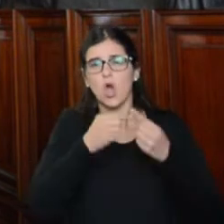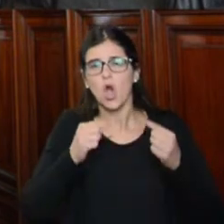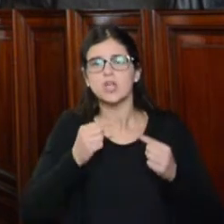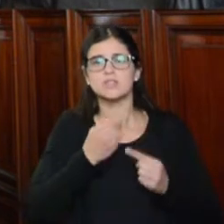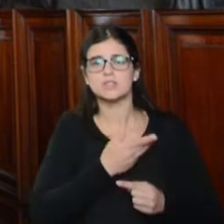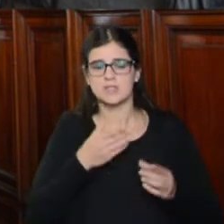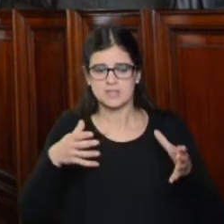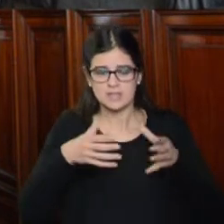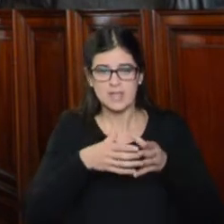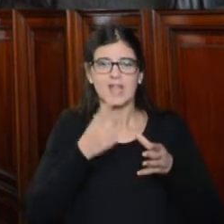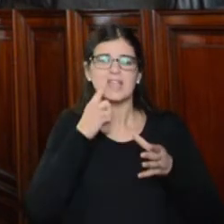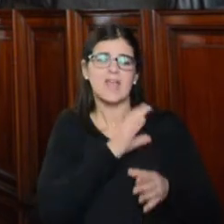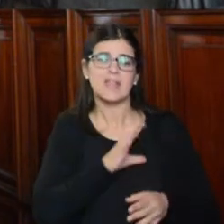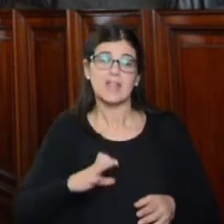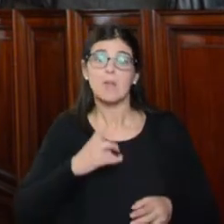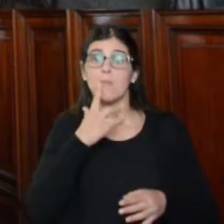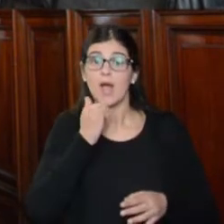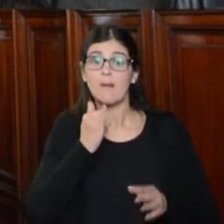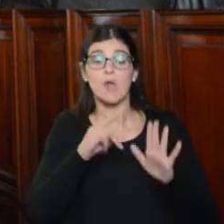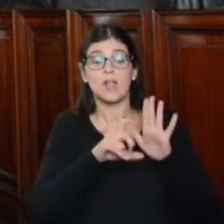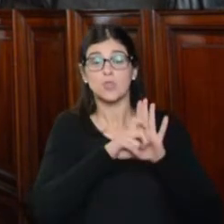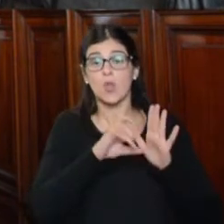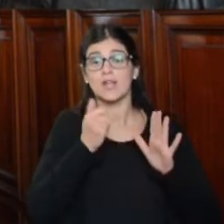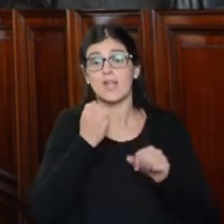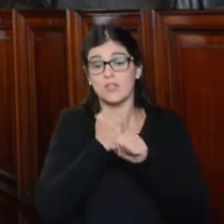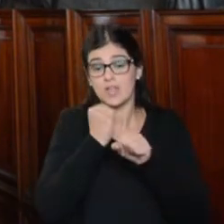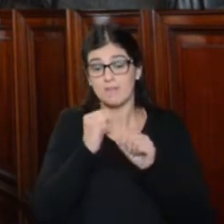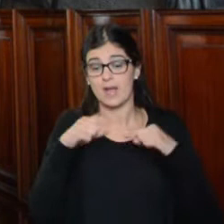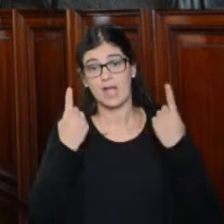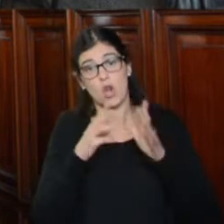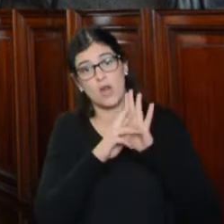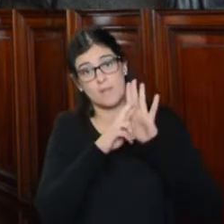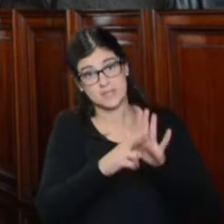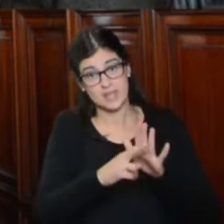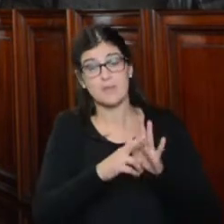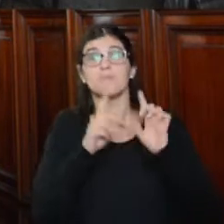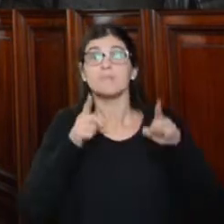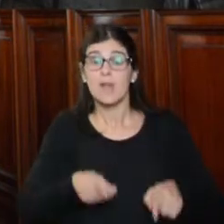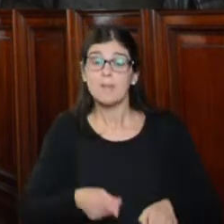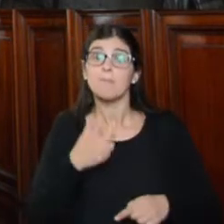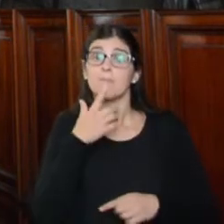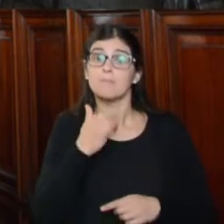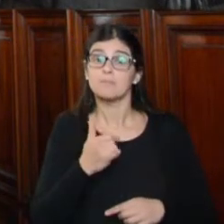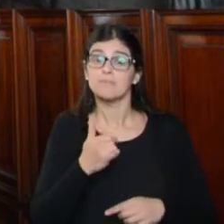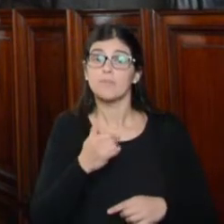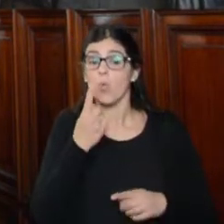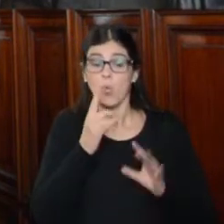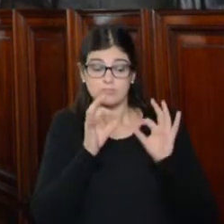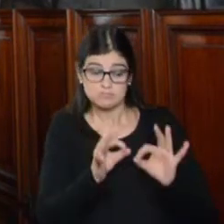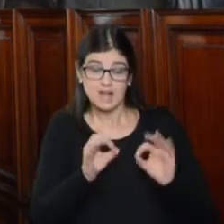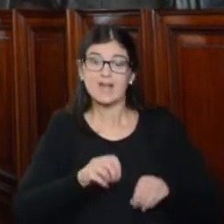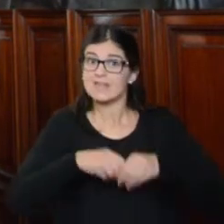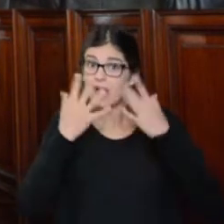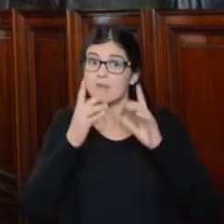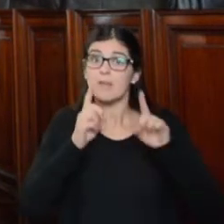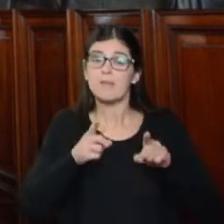la de ingresar a edificios estatales como la legislatura e incluso las escuelas donde trabajan nuestros representados. A su vez, un caso especialmente grave es